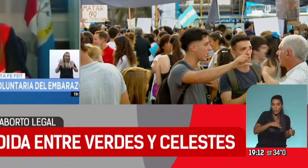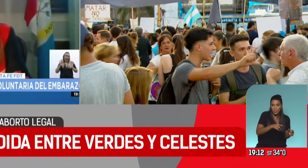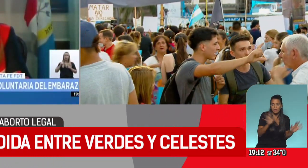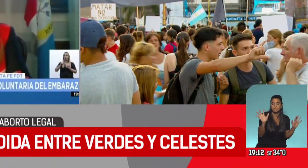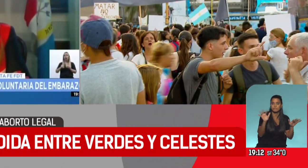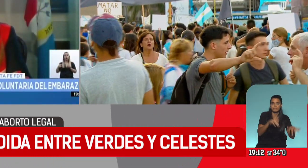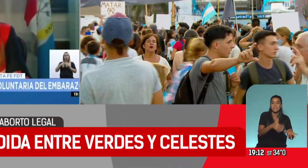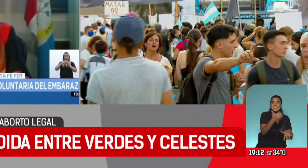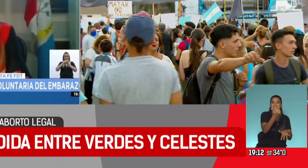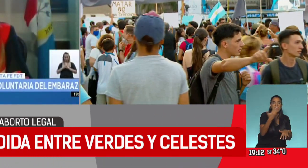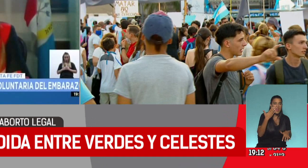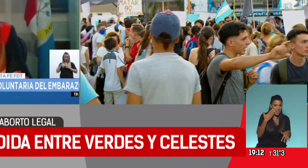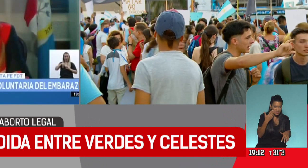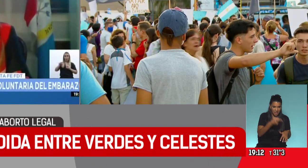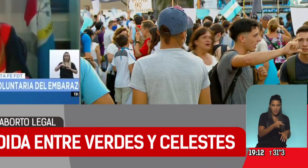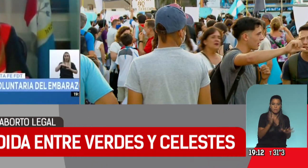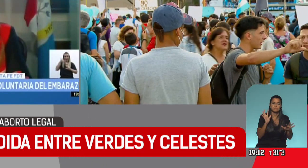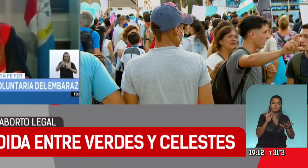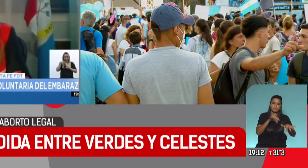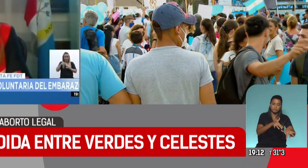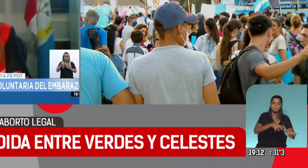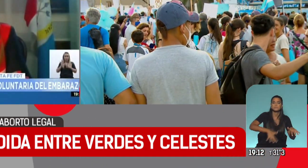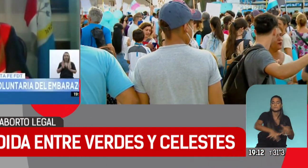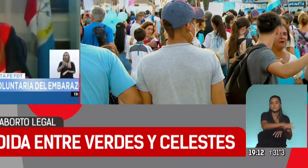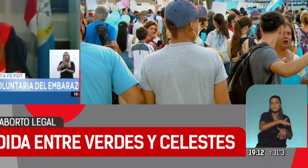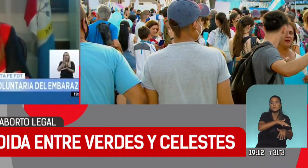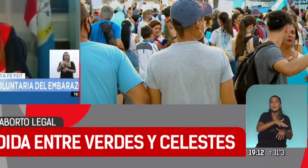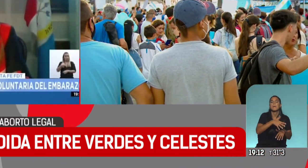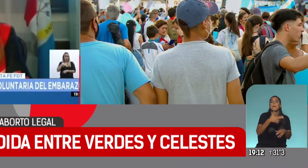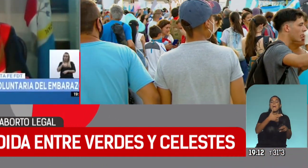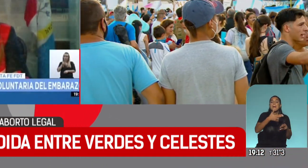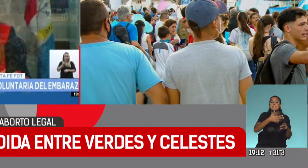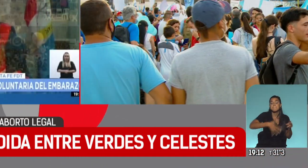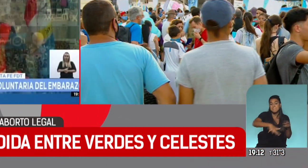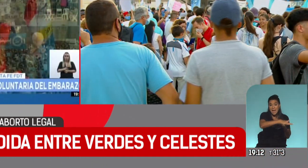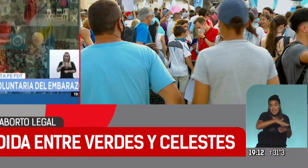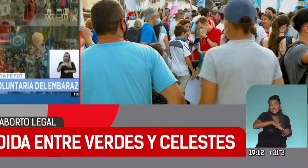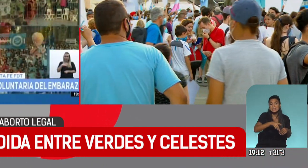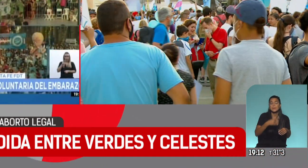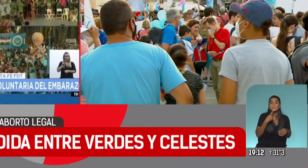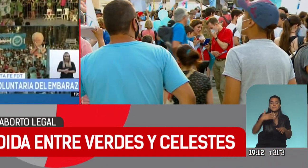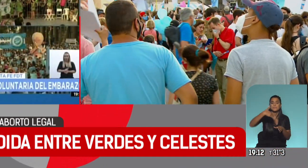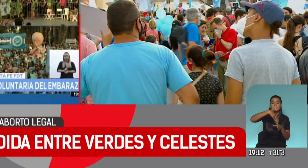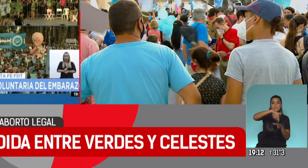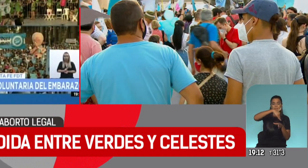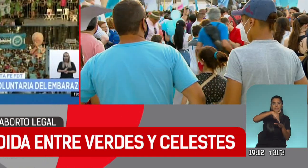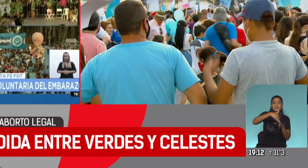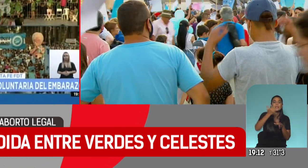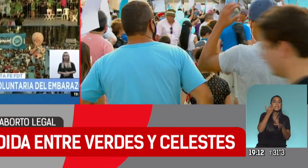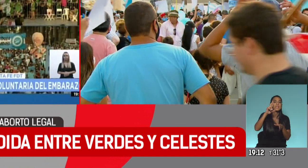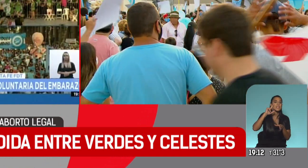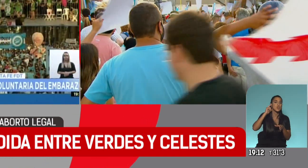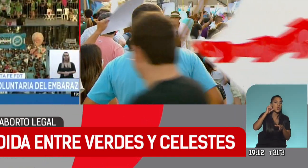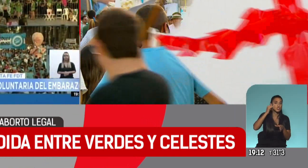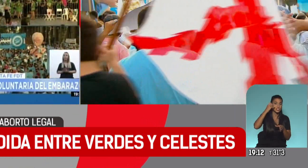partir de las 6 de la tarde a este lugar, el sector de la plaza, que está del lado de la calle Hipólito Yrigoyen.